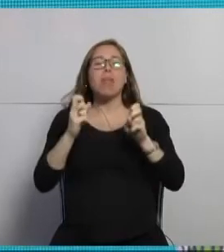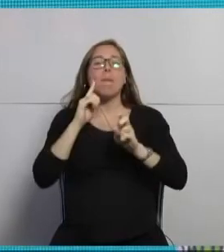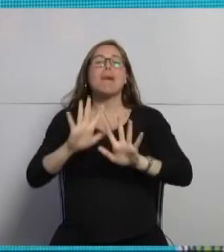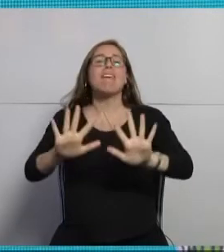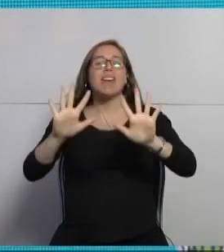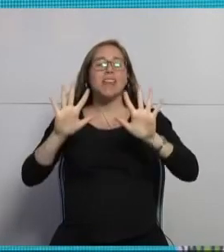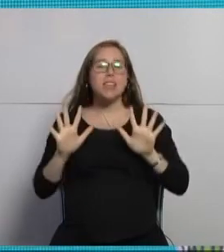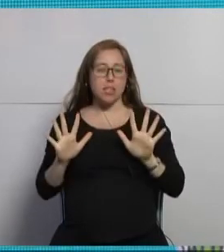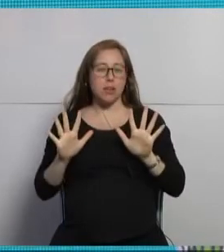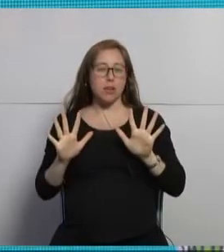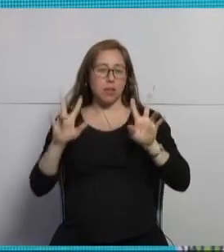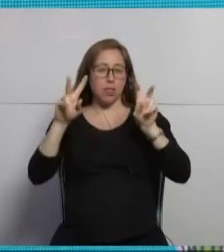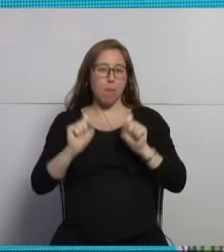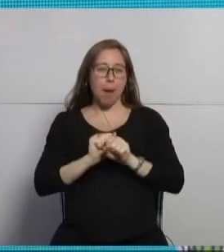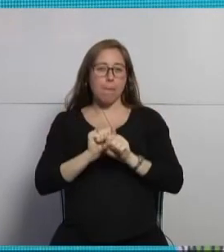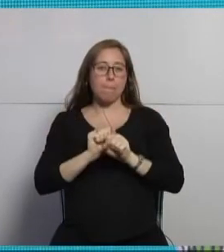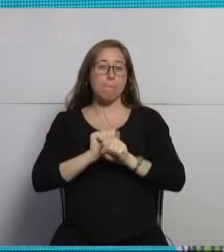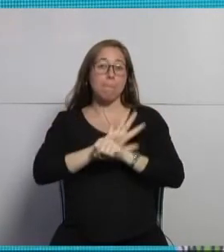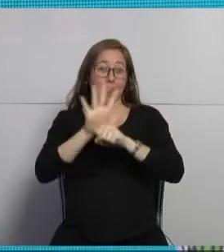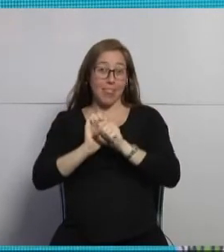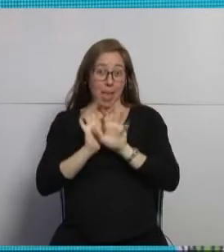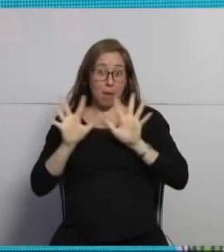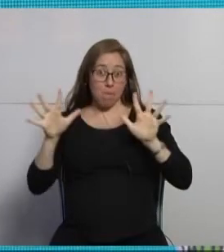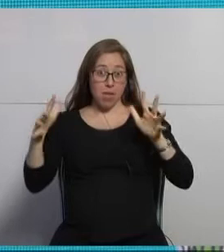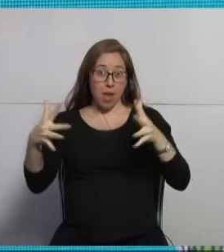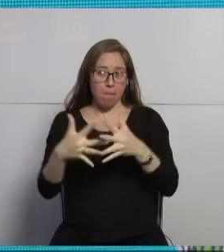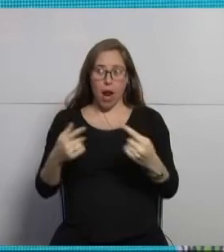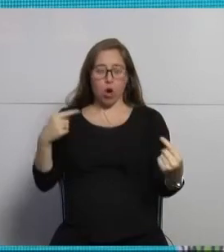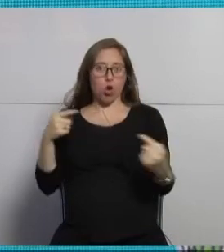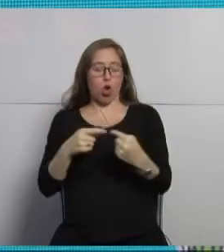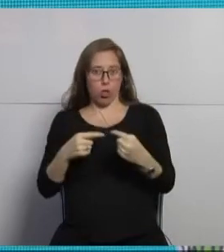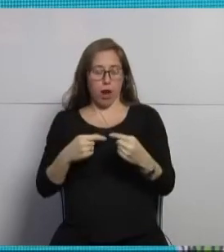el tema de la pandemia y en otro caso a luchar contra la misma